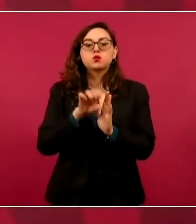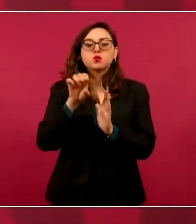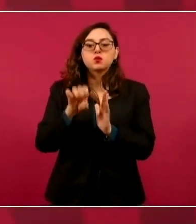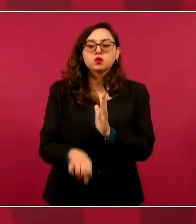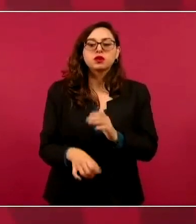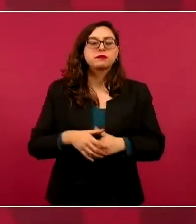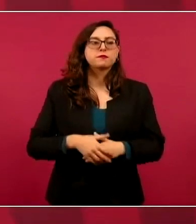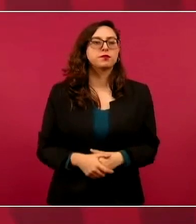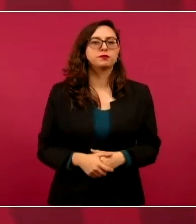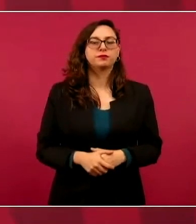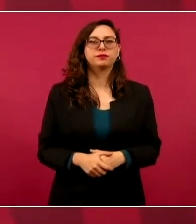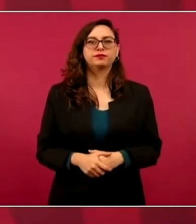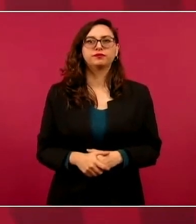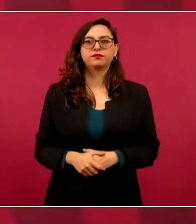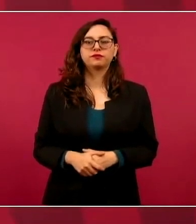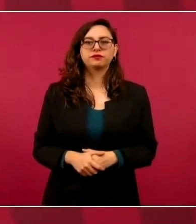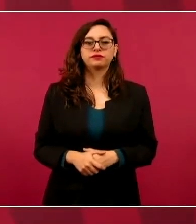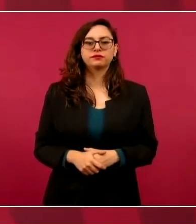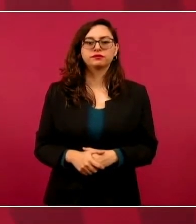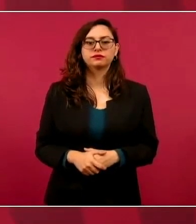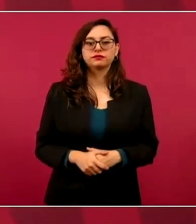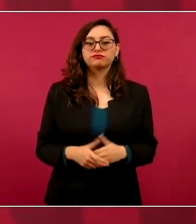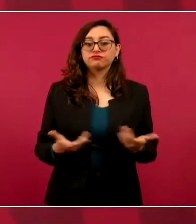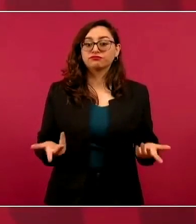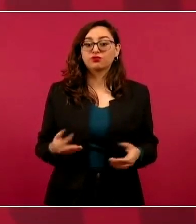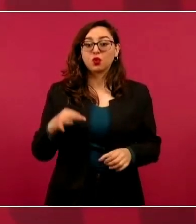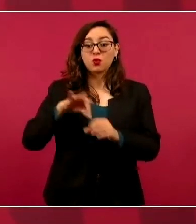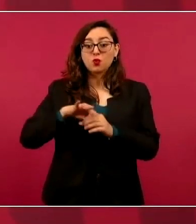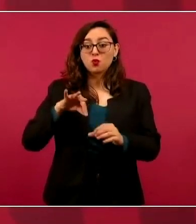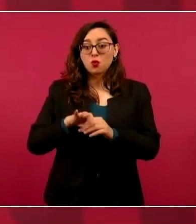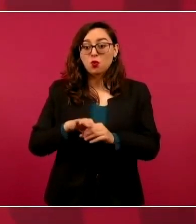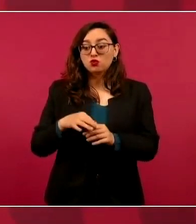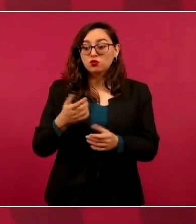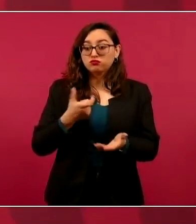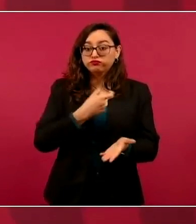el que no se compren los votos.